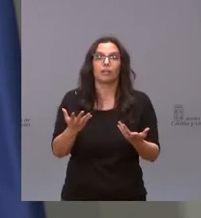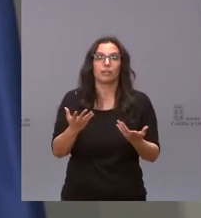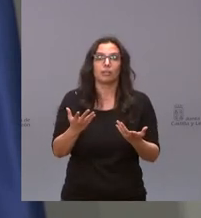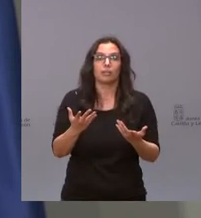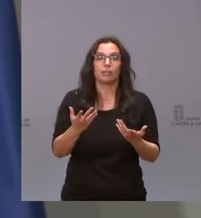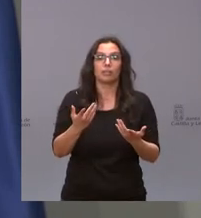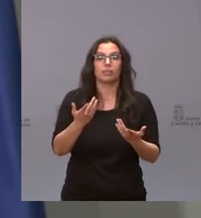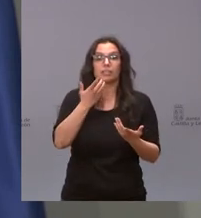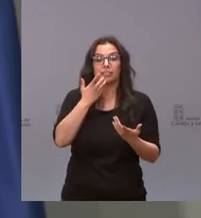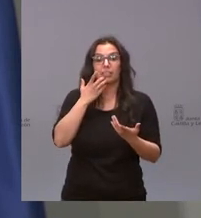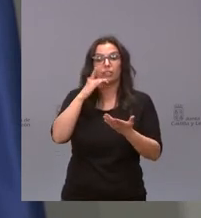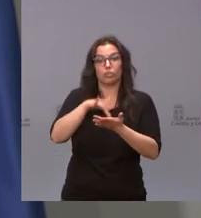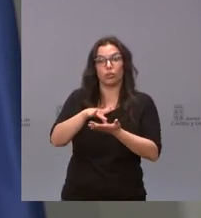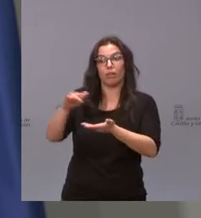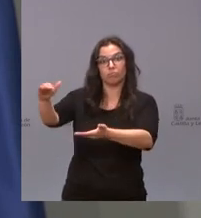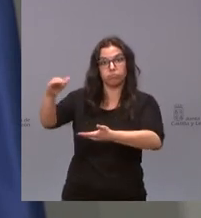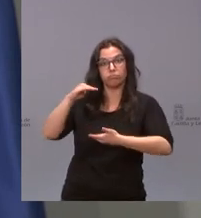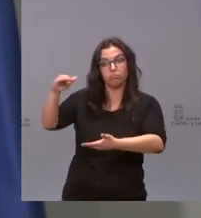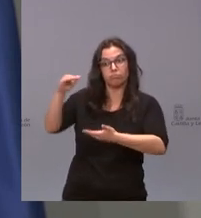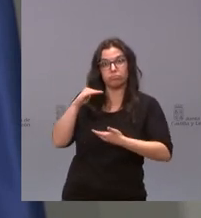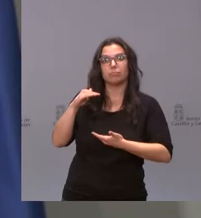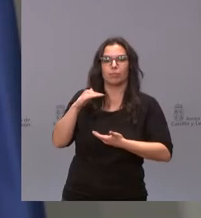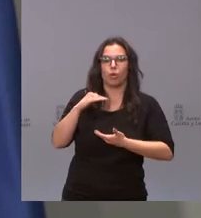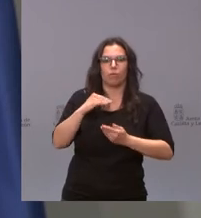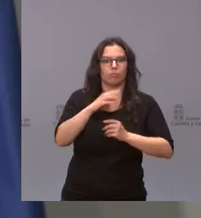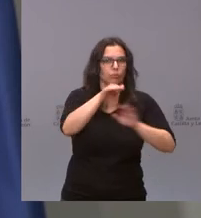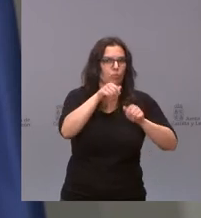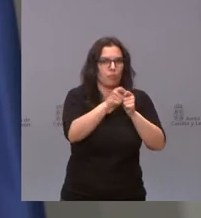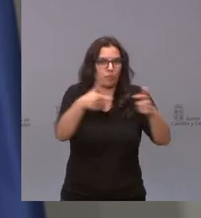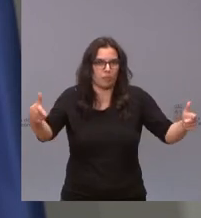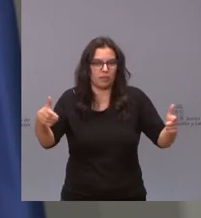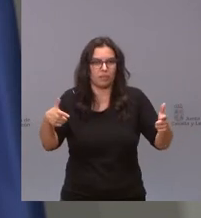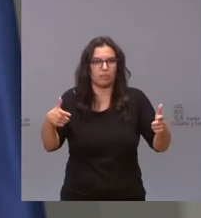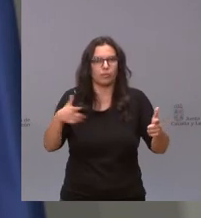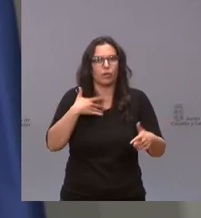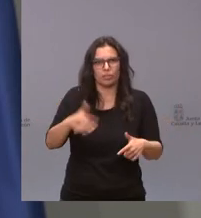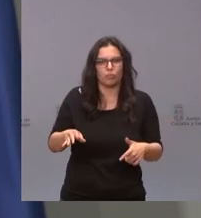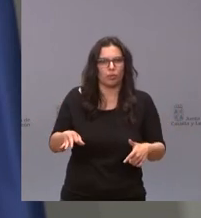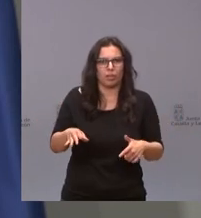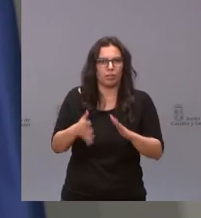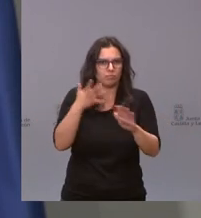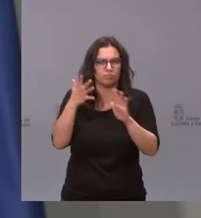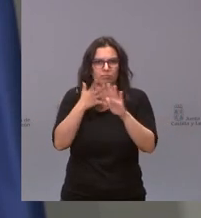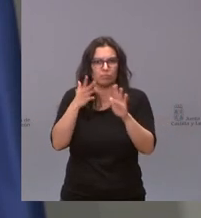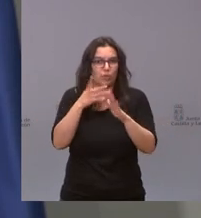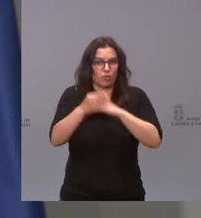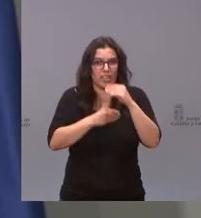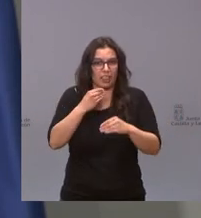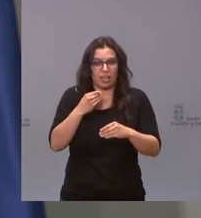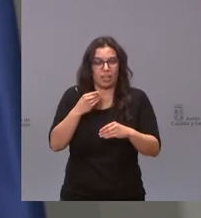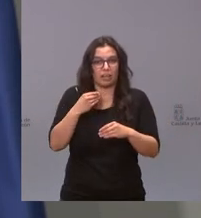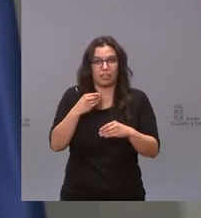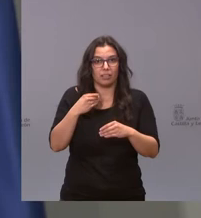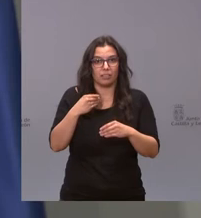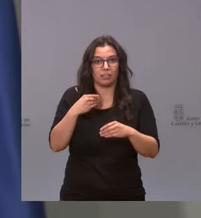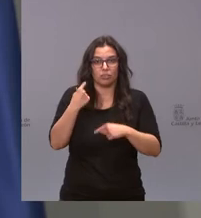a medida que nos vayan llegando las dosis pero hay capacidad y hay plan y está en marcha es decir que lo que se hace todas las mañanas en